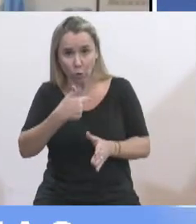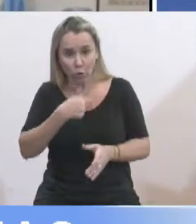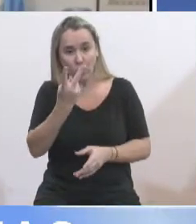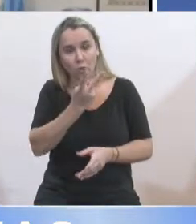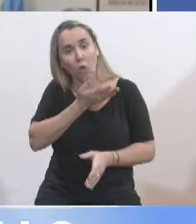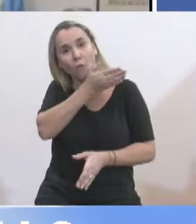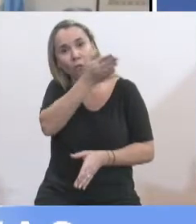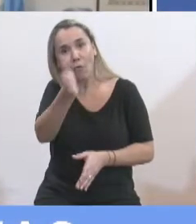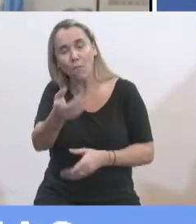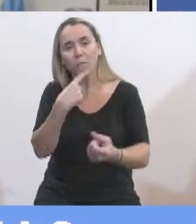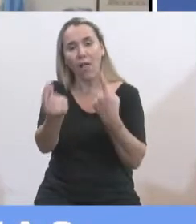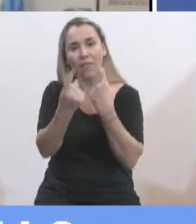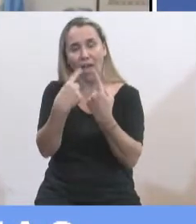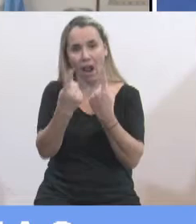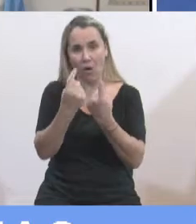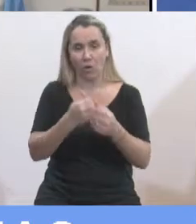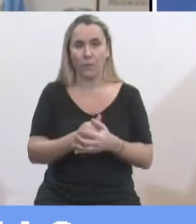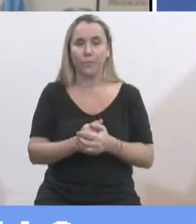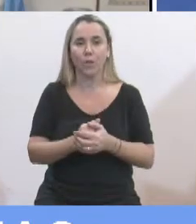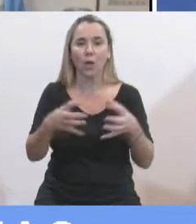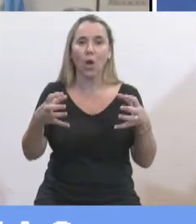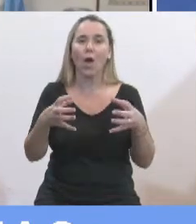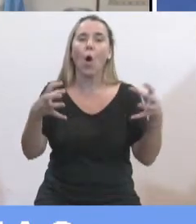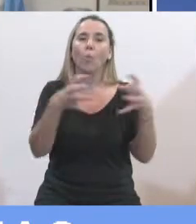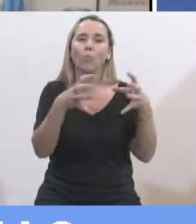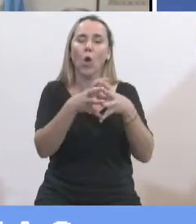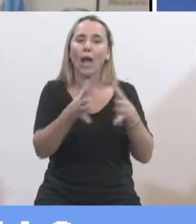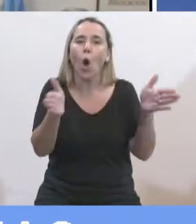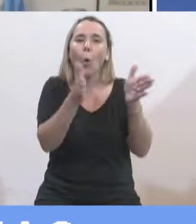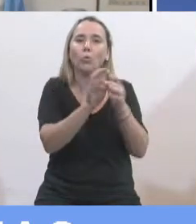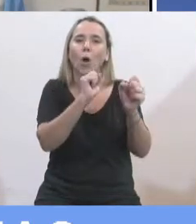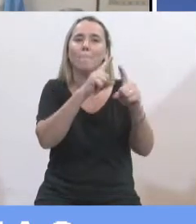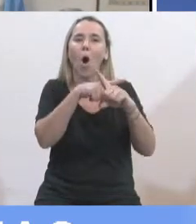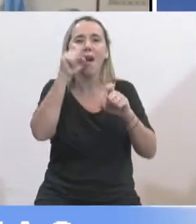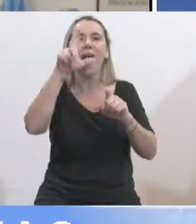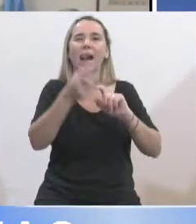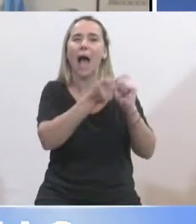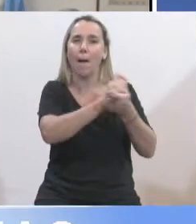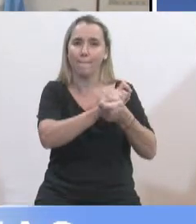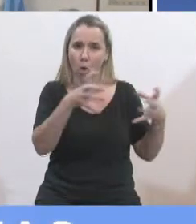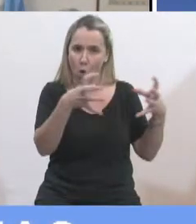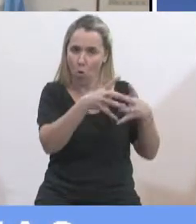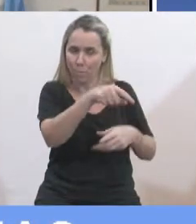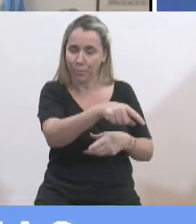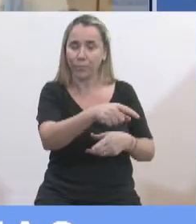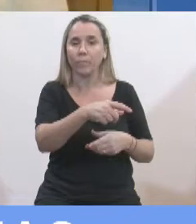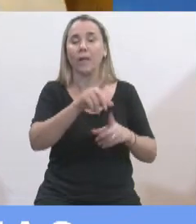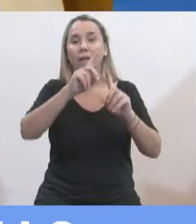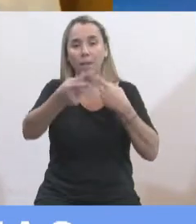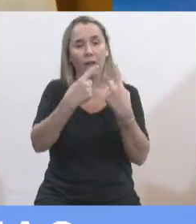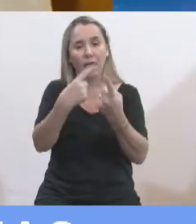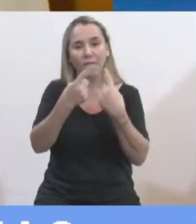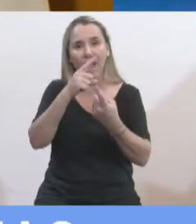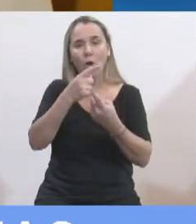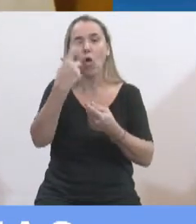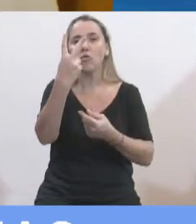y abrimos un diálogo con el bloque de Juntos por el Cambio, y también con los senadores